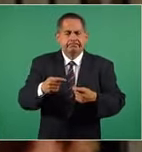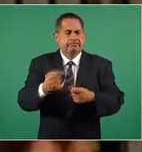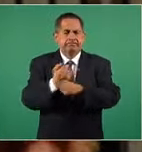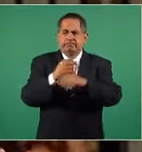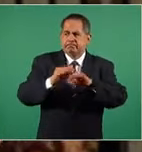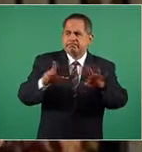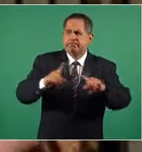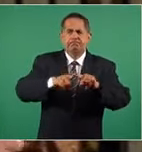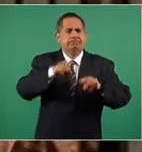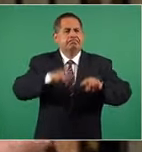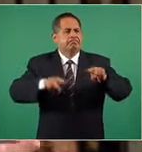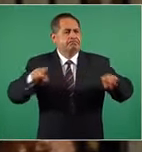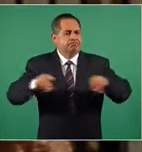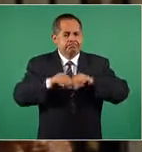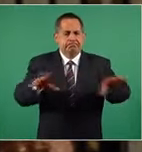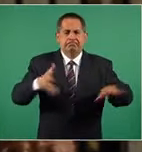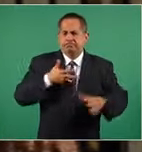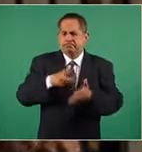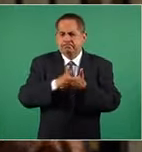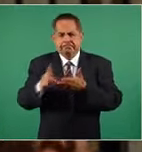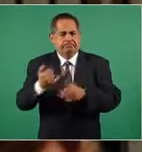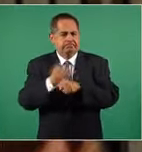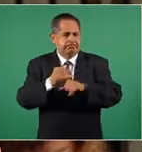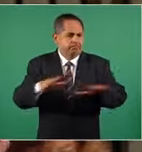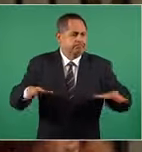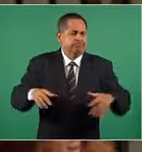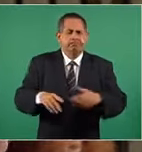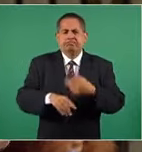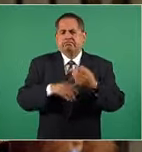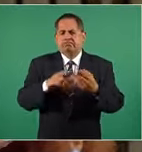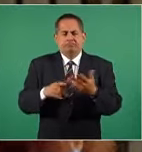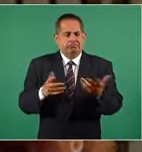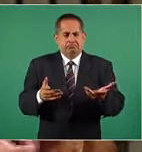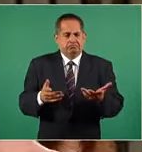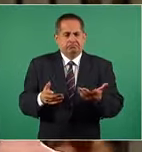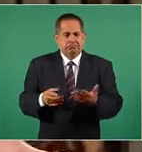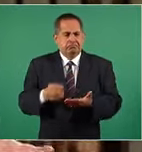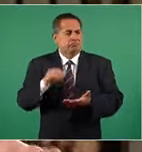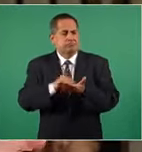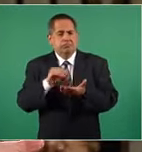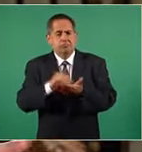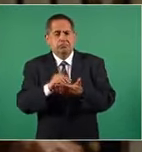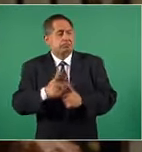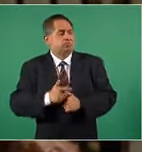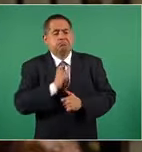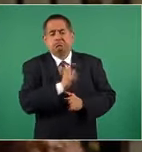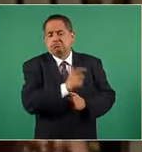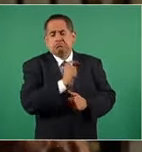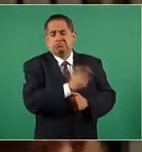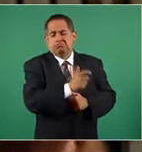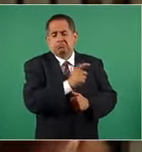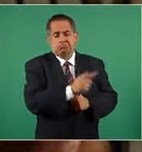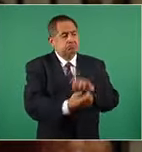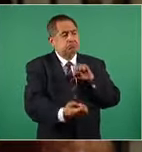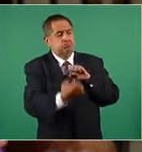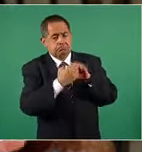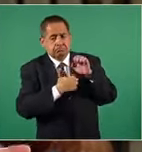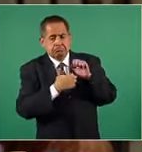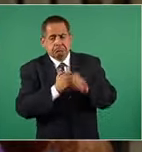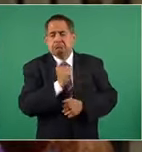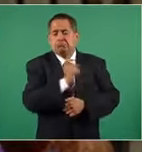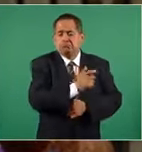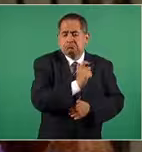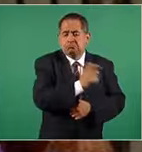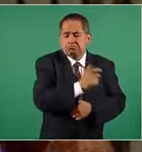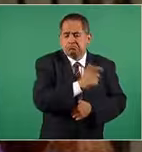informativa, a garantizar el derecho a la información de la sociedad? Es decir, seguimos financiando a los medios que nos mienten y no obtenemos